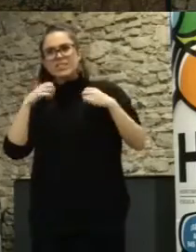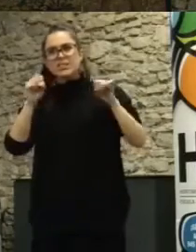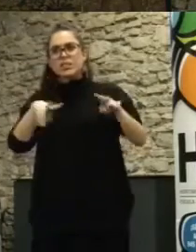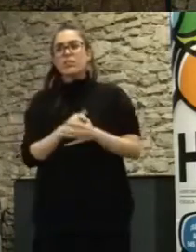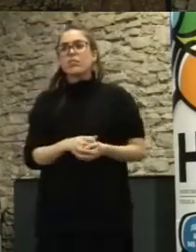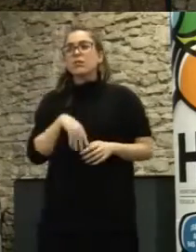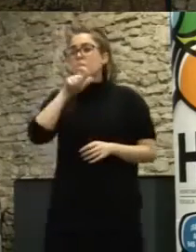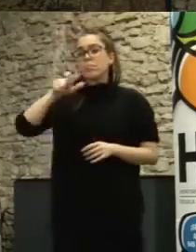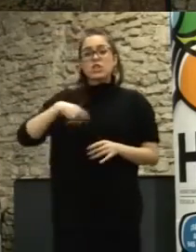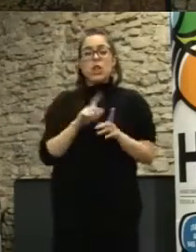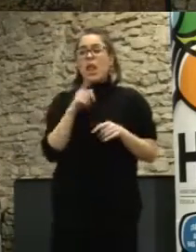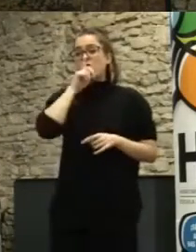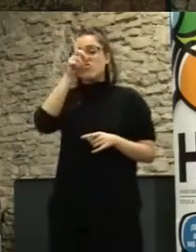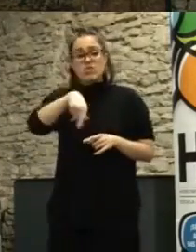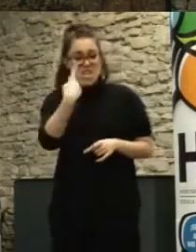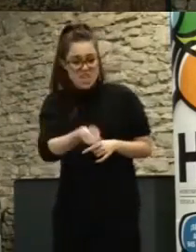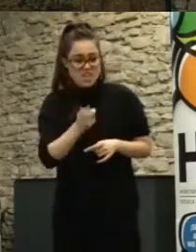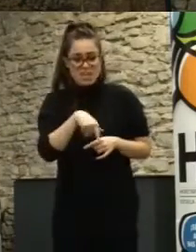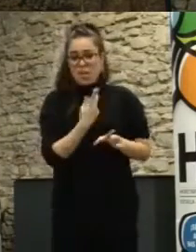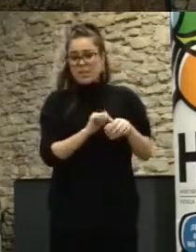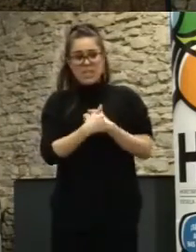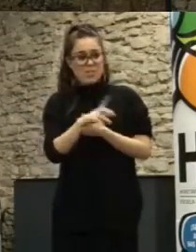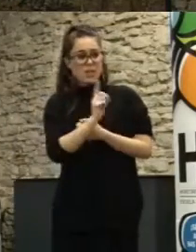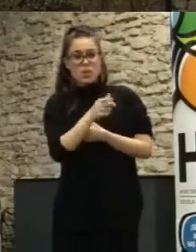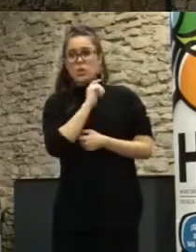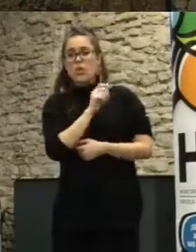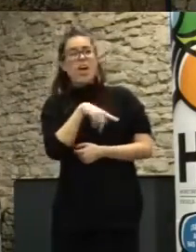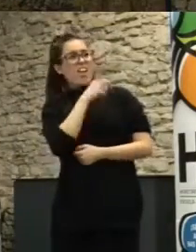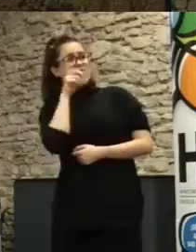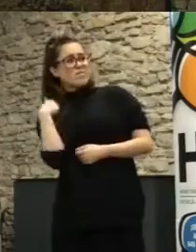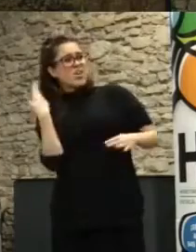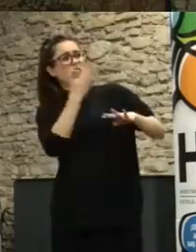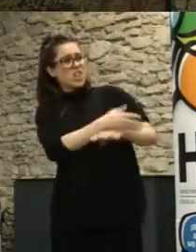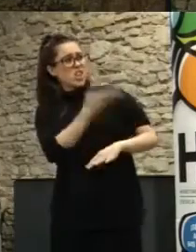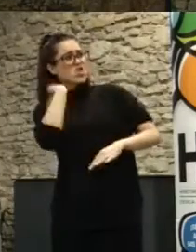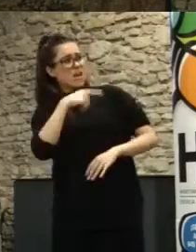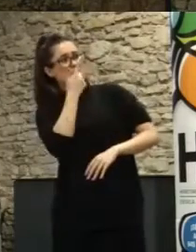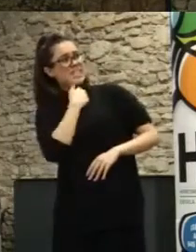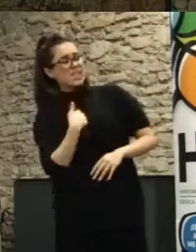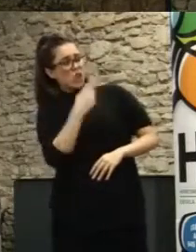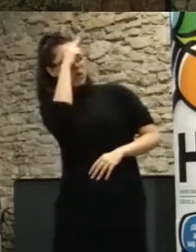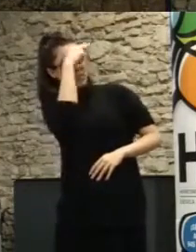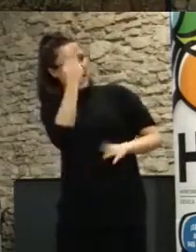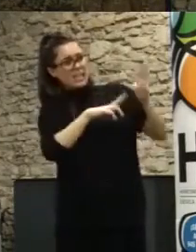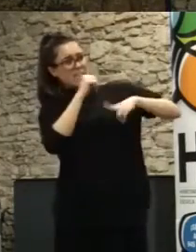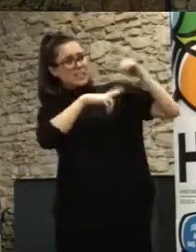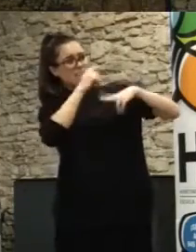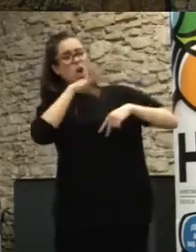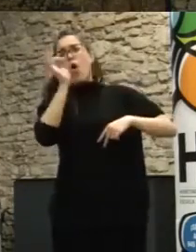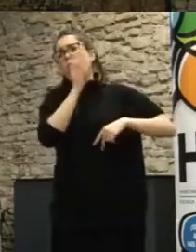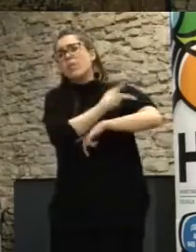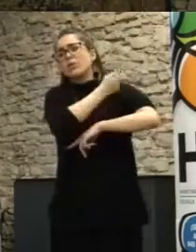iba y encima se cabreaba y decían no, no si el año pasado ya dijimos que debéis hacer un centro de salud o lo que fue una pista deportiva